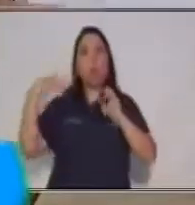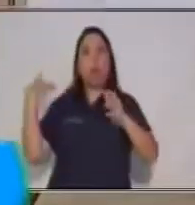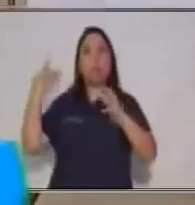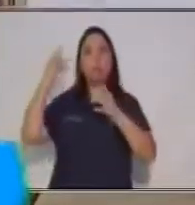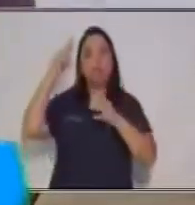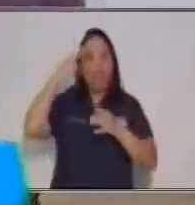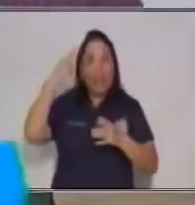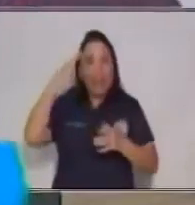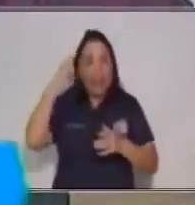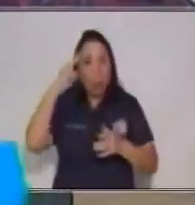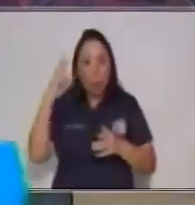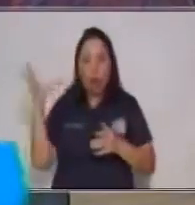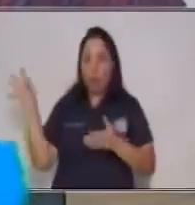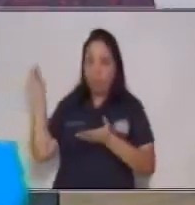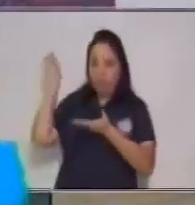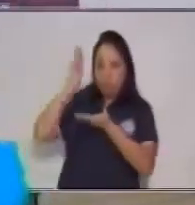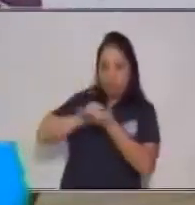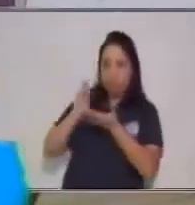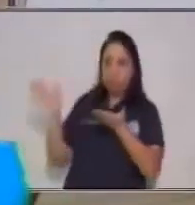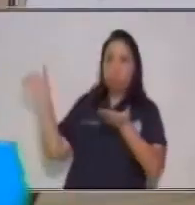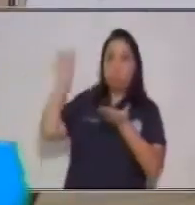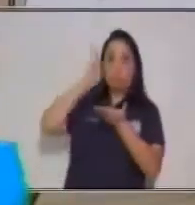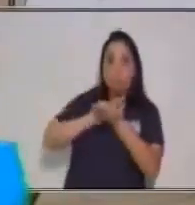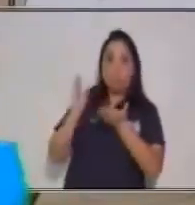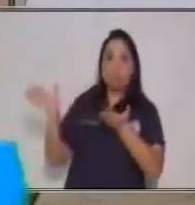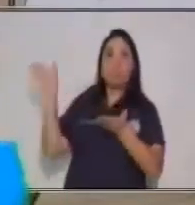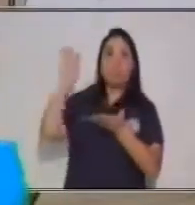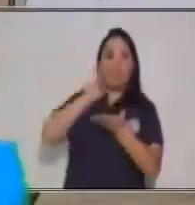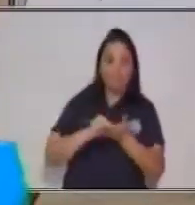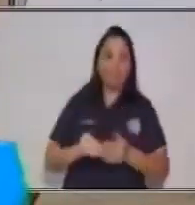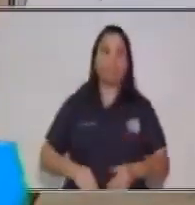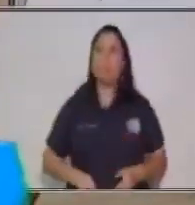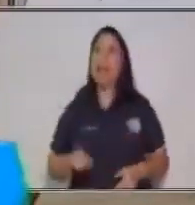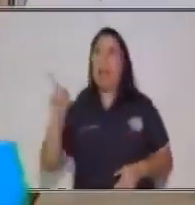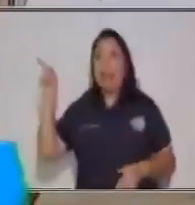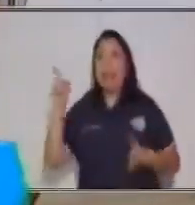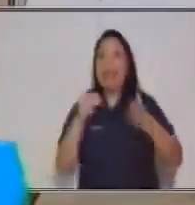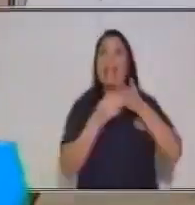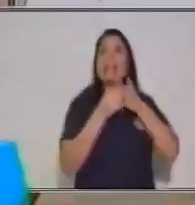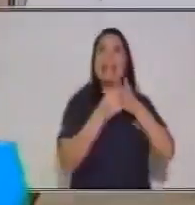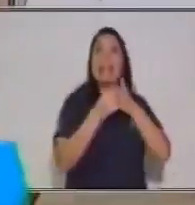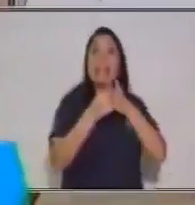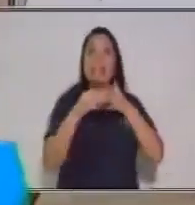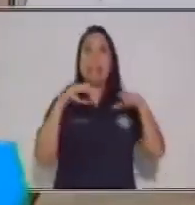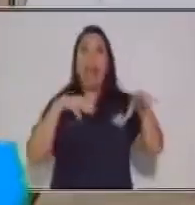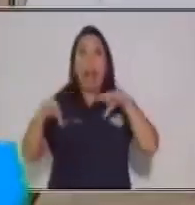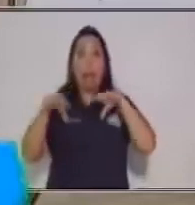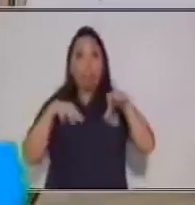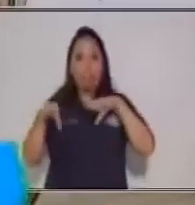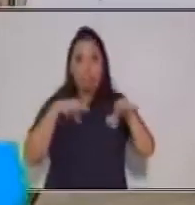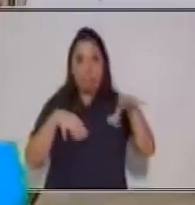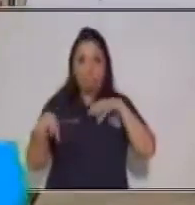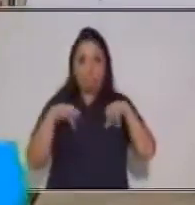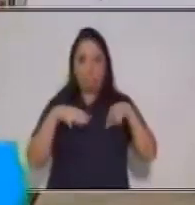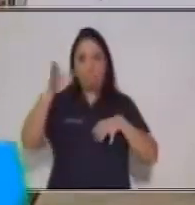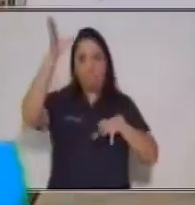los temas de tu guía de autoaprendizaje. Y aquí hay diferentes actividades en las cuales